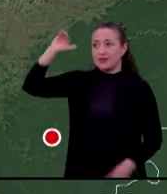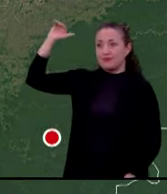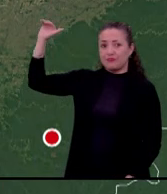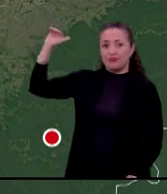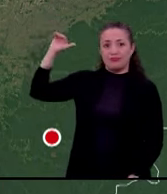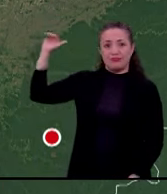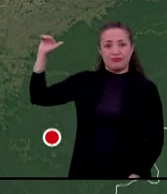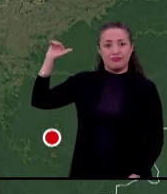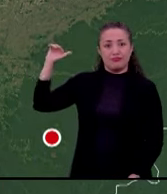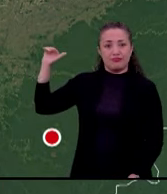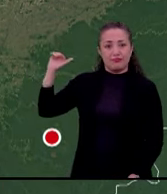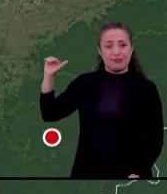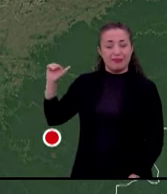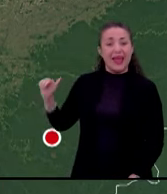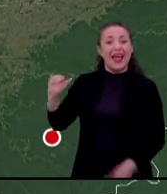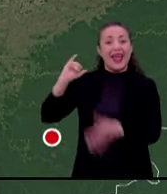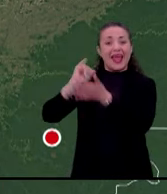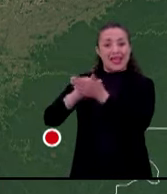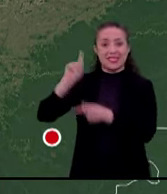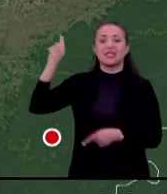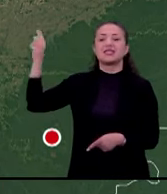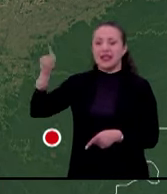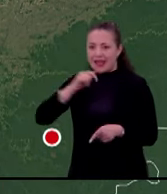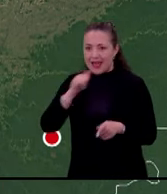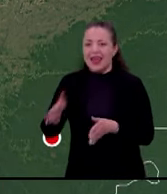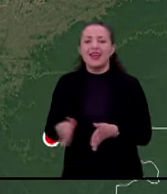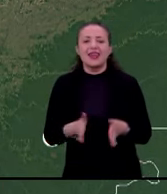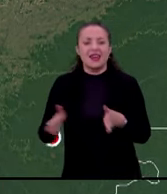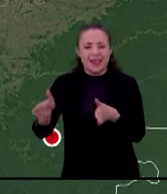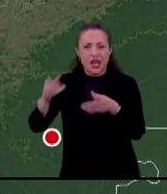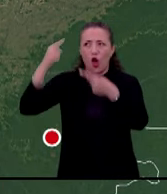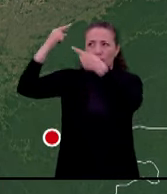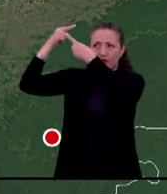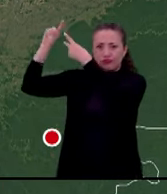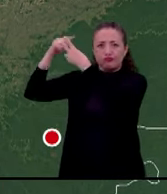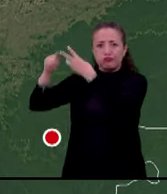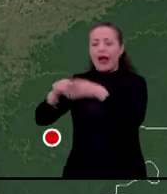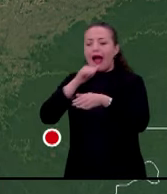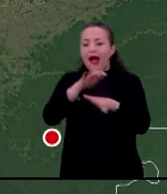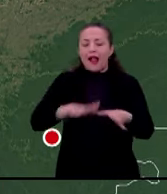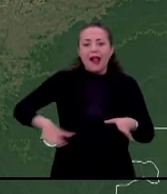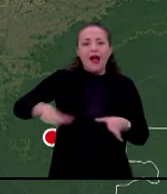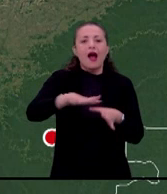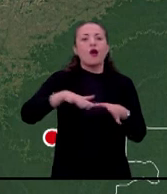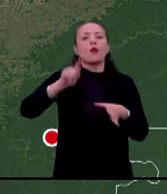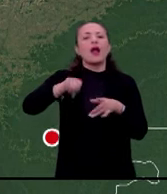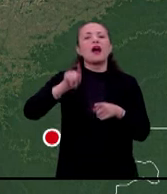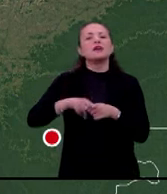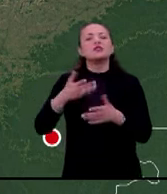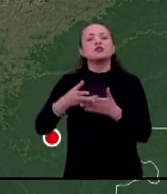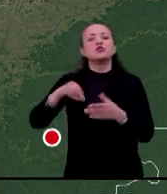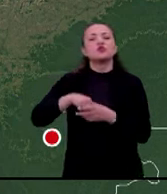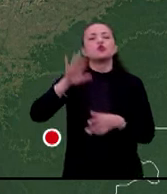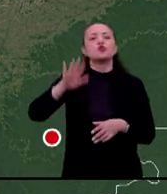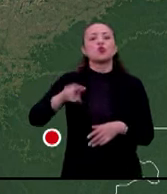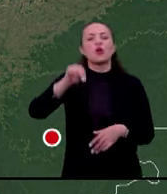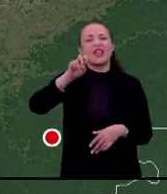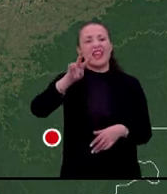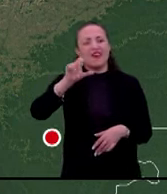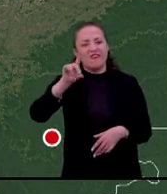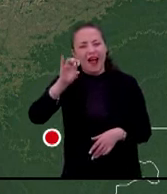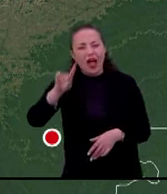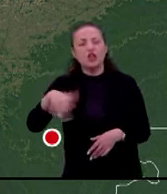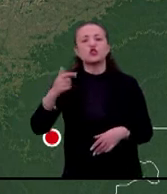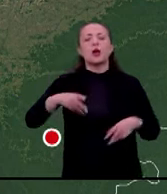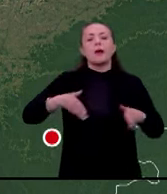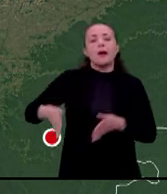Otún, Conveima, Cocora y Coello, el Páramo de Pisba, el Complejo de Páramos Las Hermosas, el Parque Nacional Natural Los Nevados, la vía